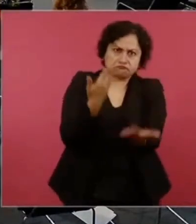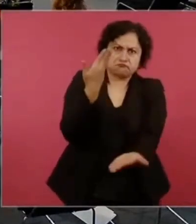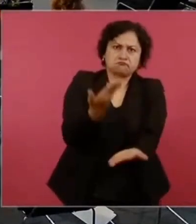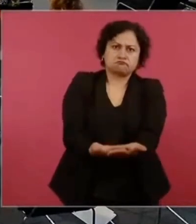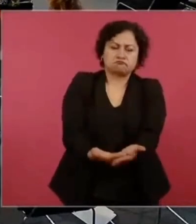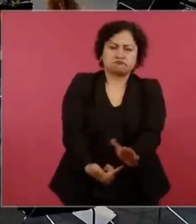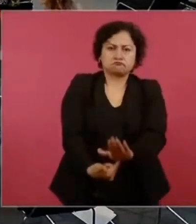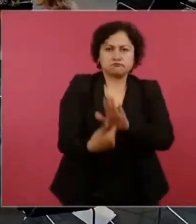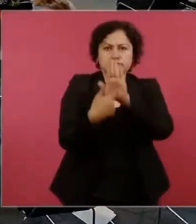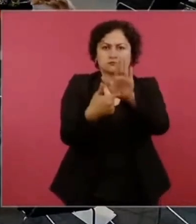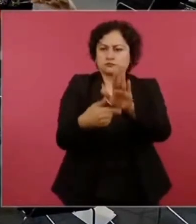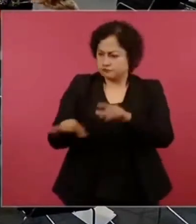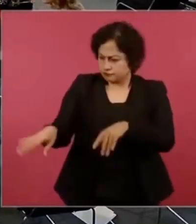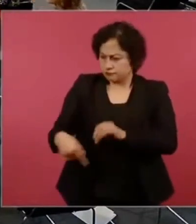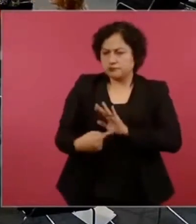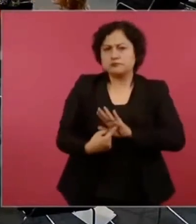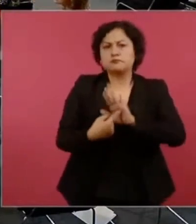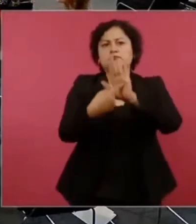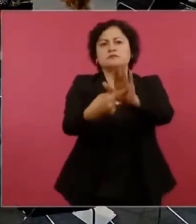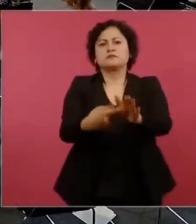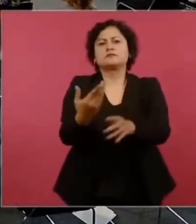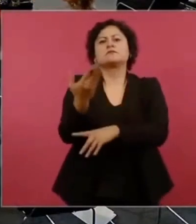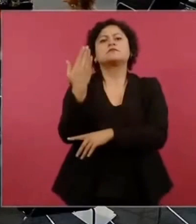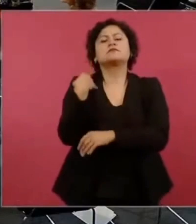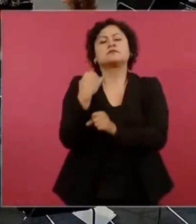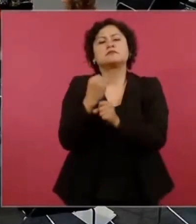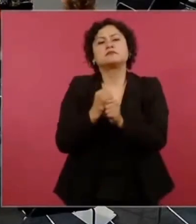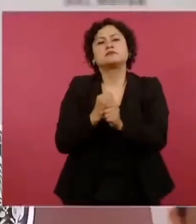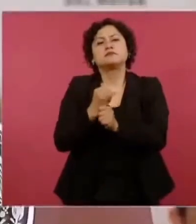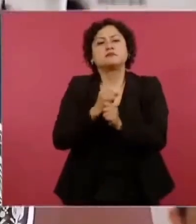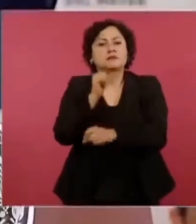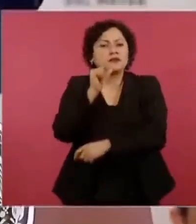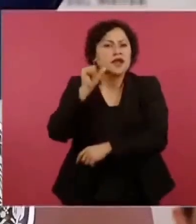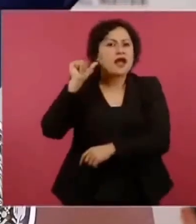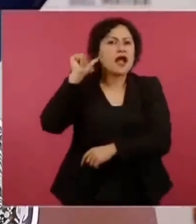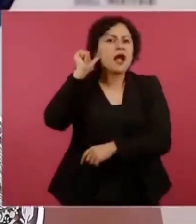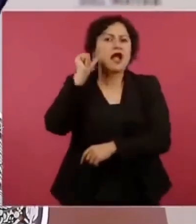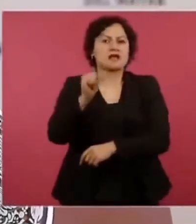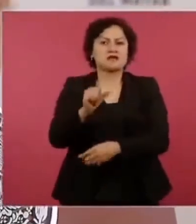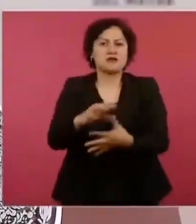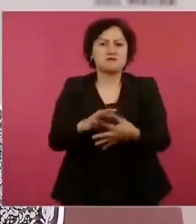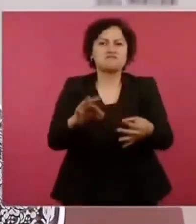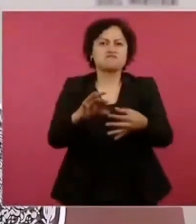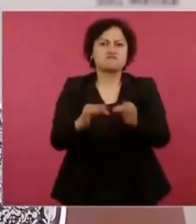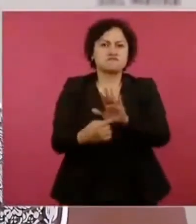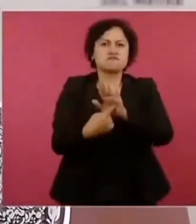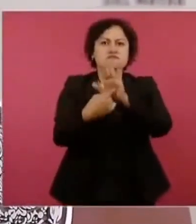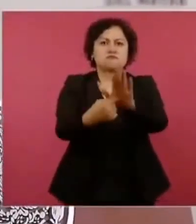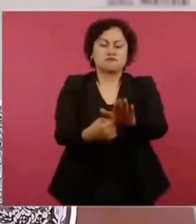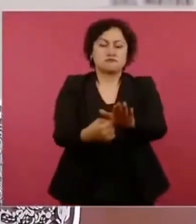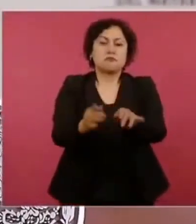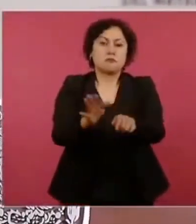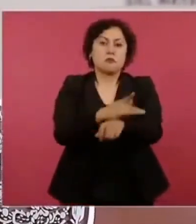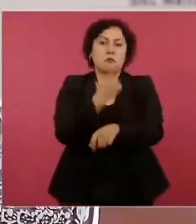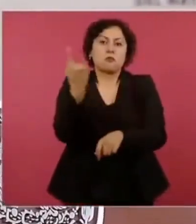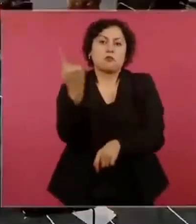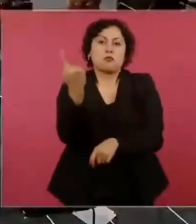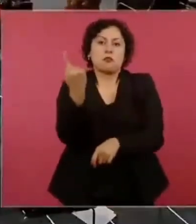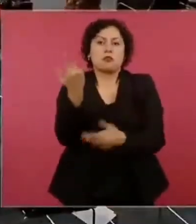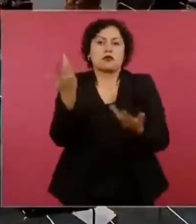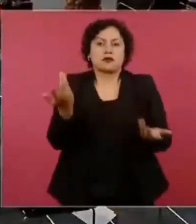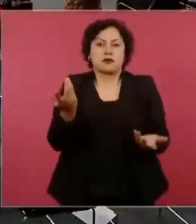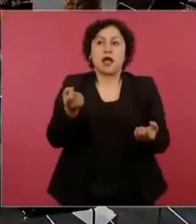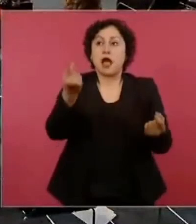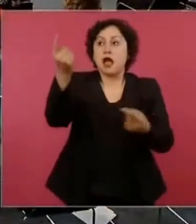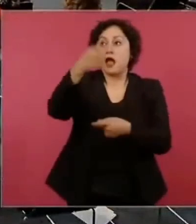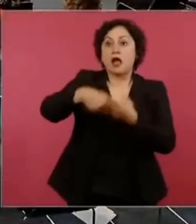del heraldo de ayer? Porque eso les gusta mucho a nuestros